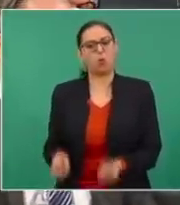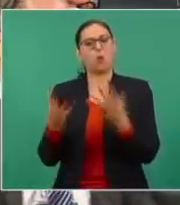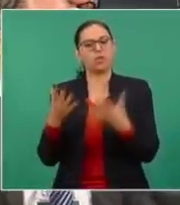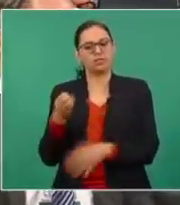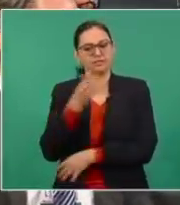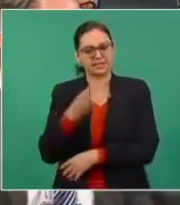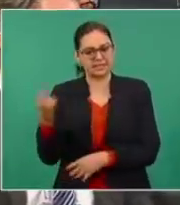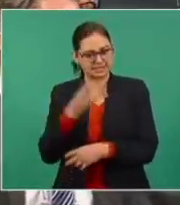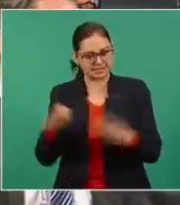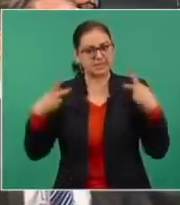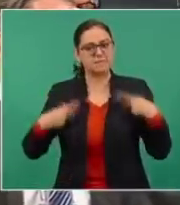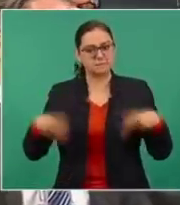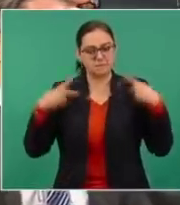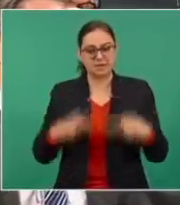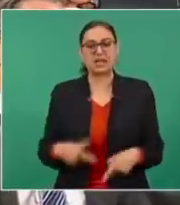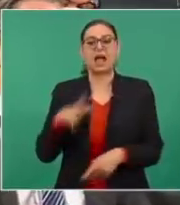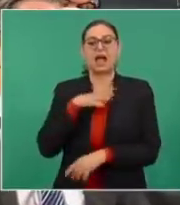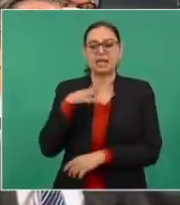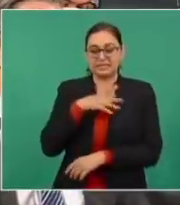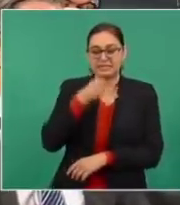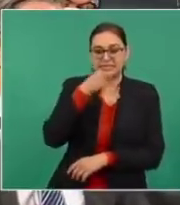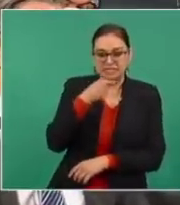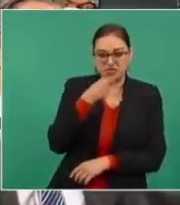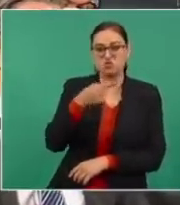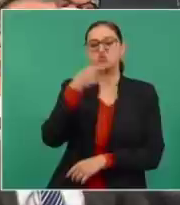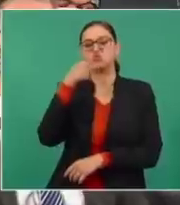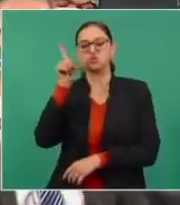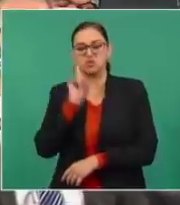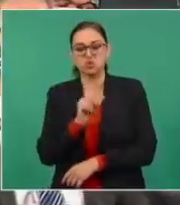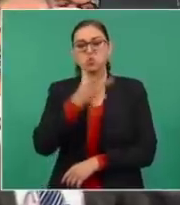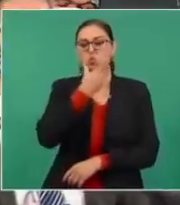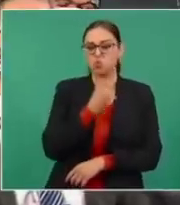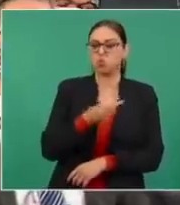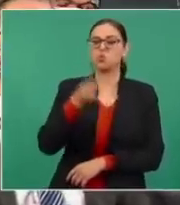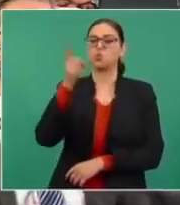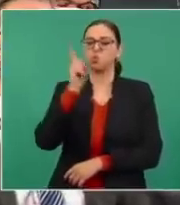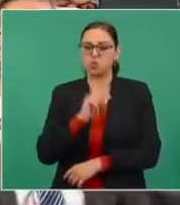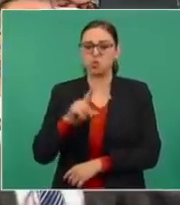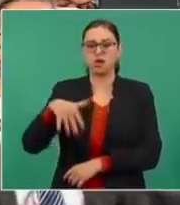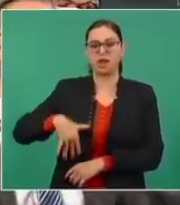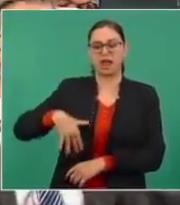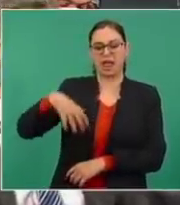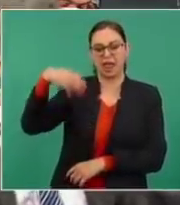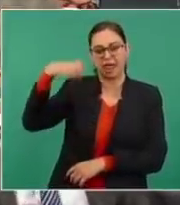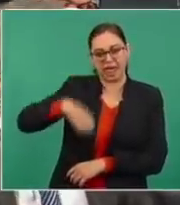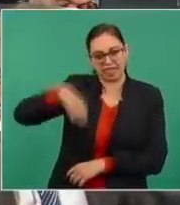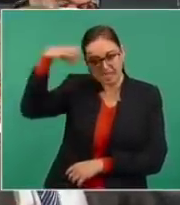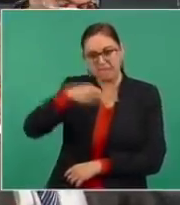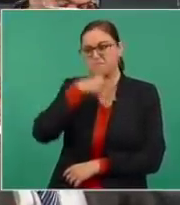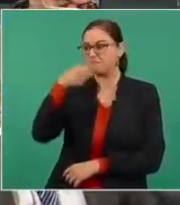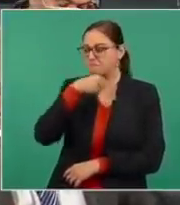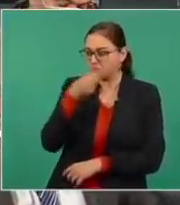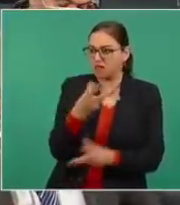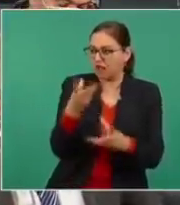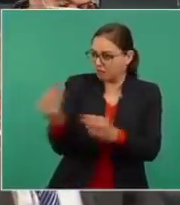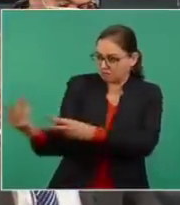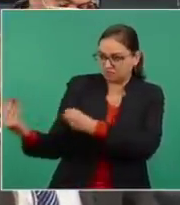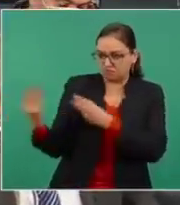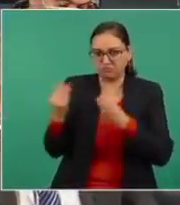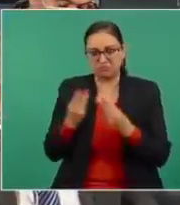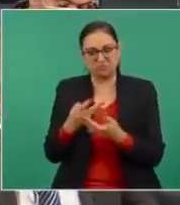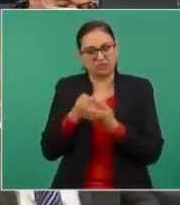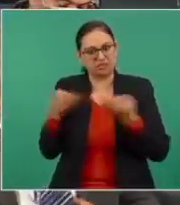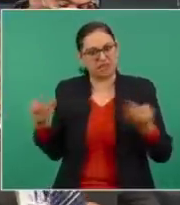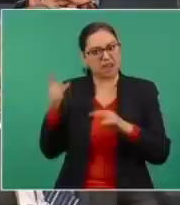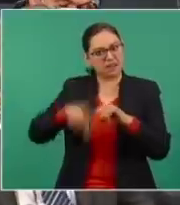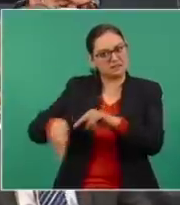personas, entre niños, niñas, hombres, mujeres y adultos de la tercera edad. Por